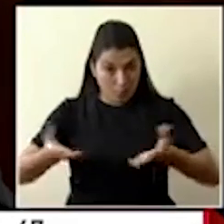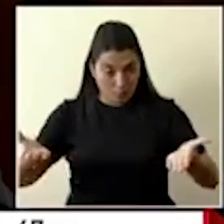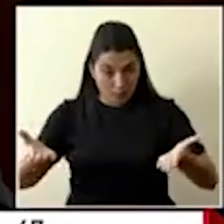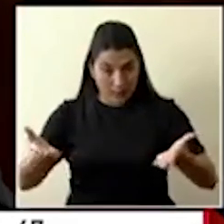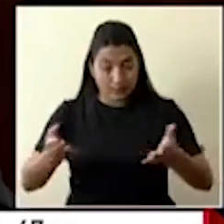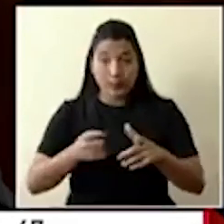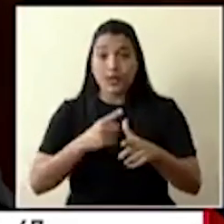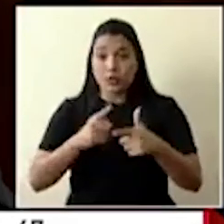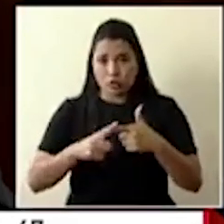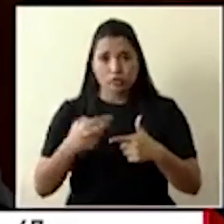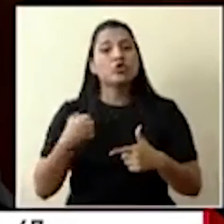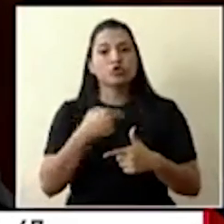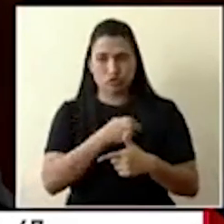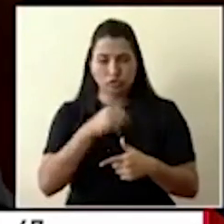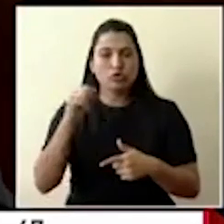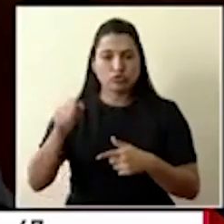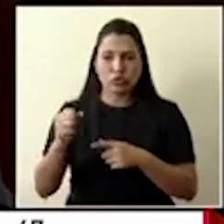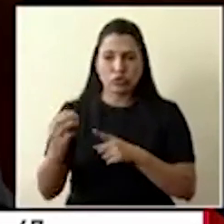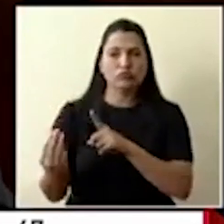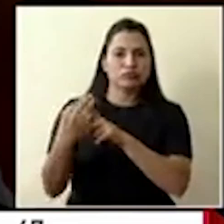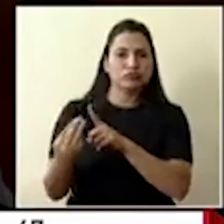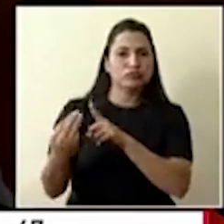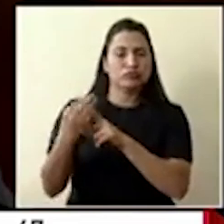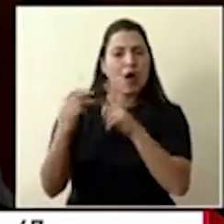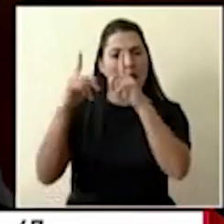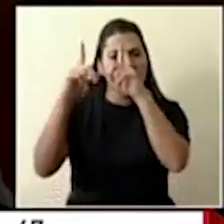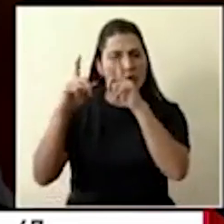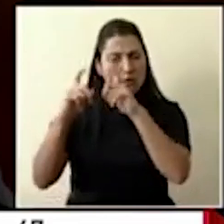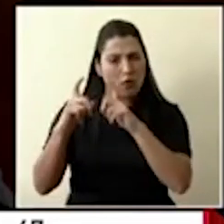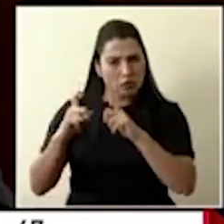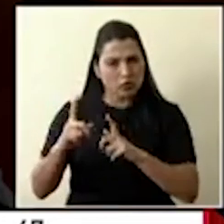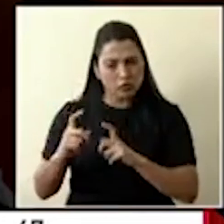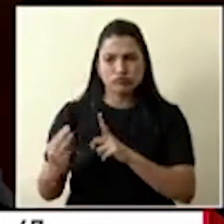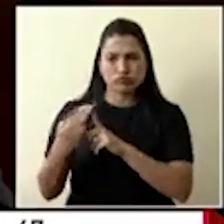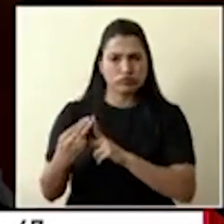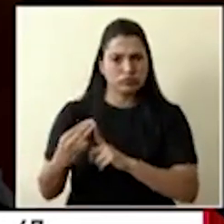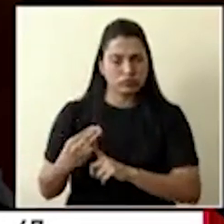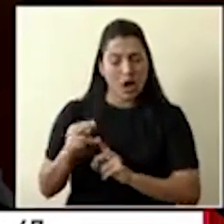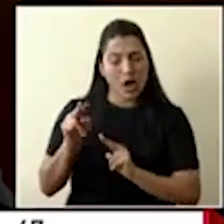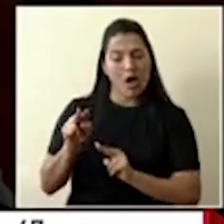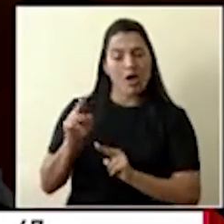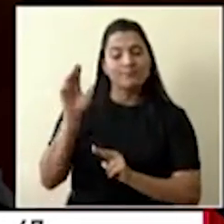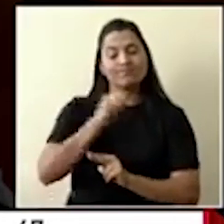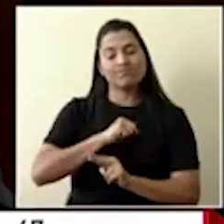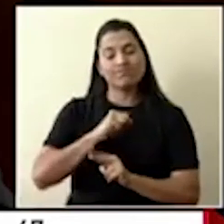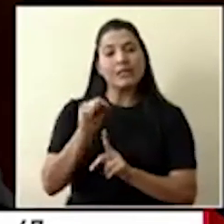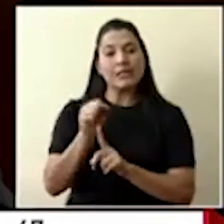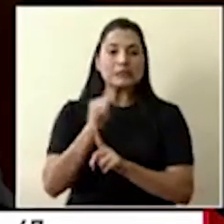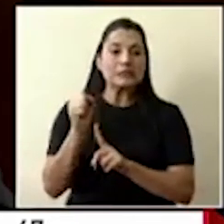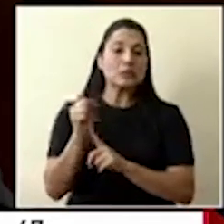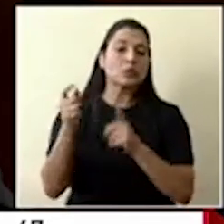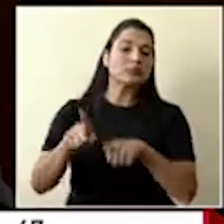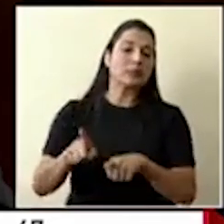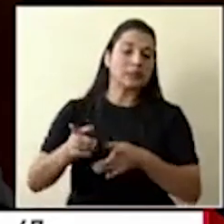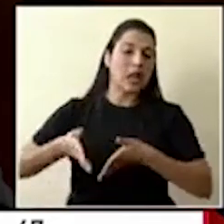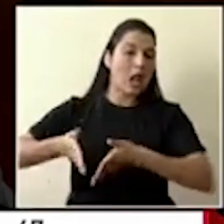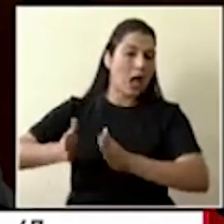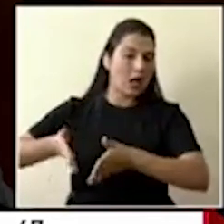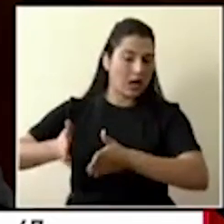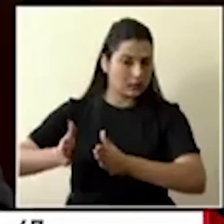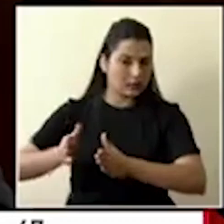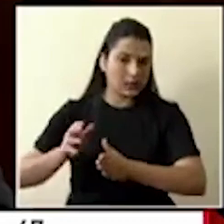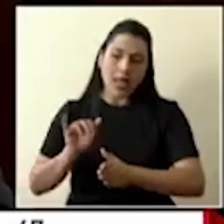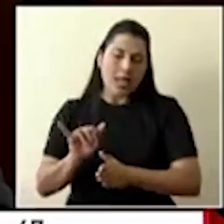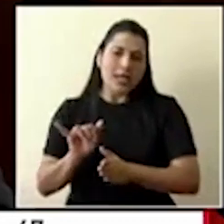tenemos fotos de diferentes sectores que nos están llegando constantemente y con base en eso nos damos cuenta de lo que está ocurriendo en las calles, que eso es un asunto incluso